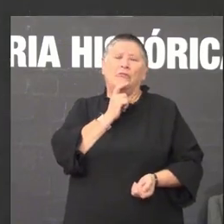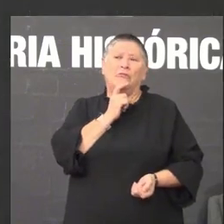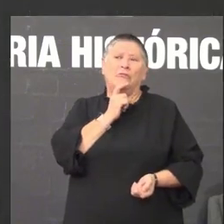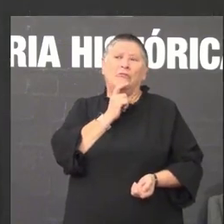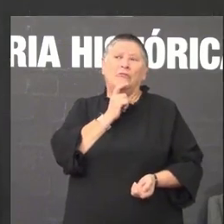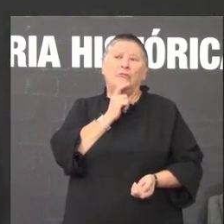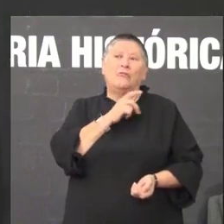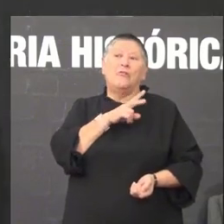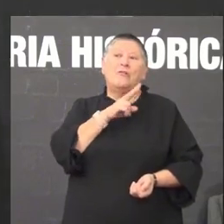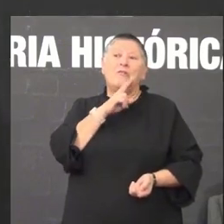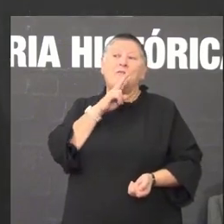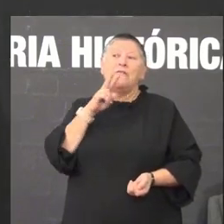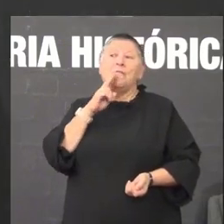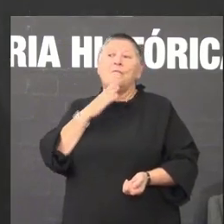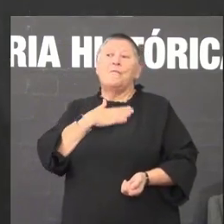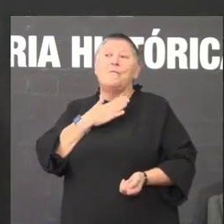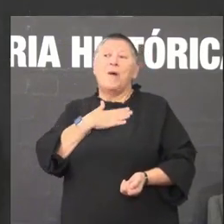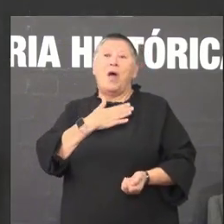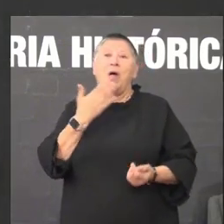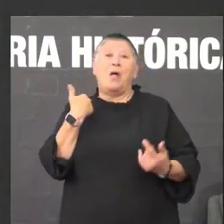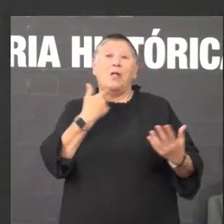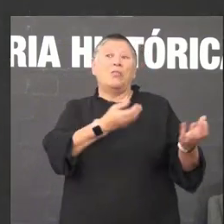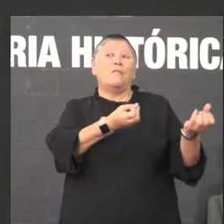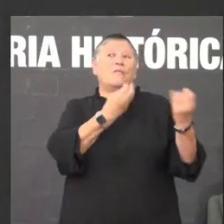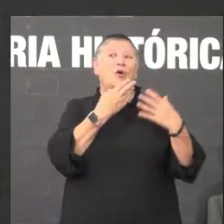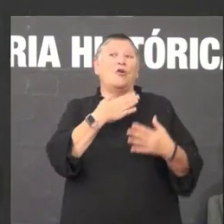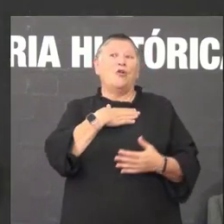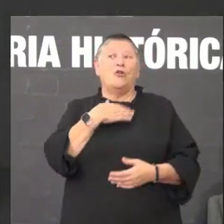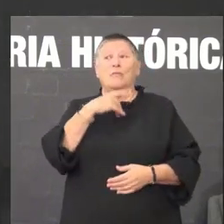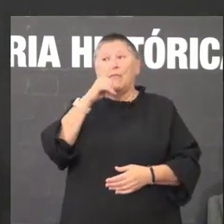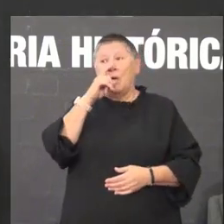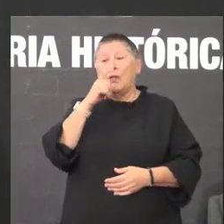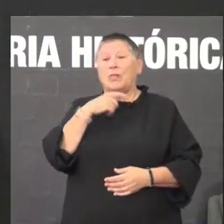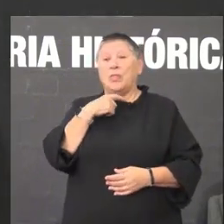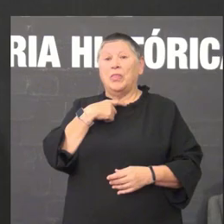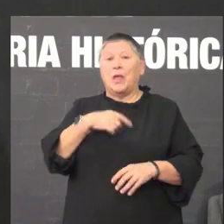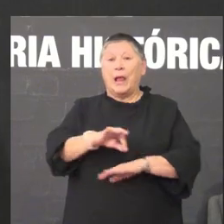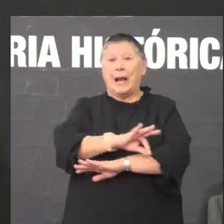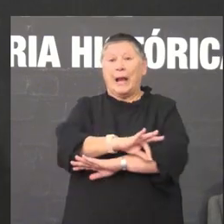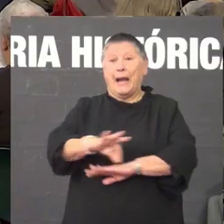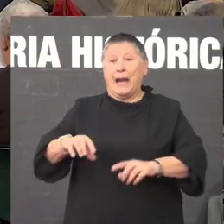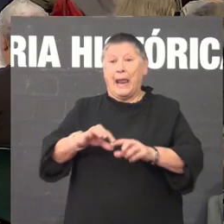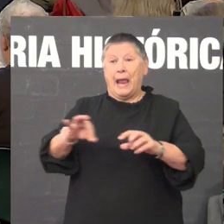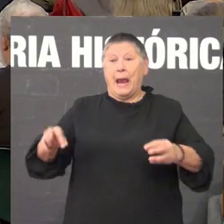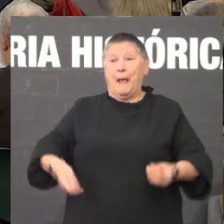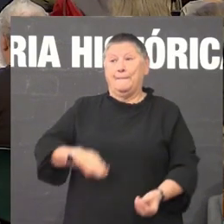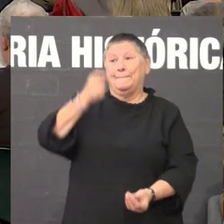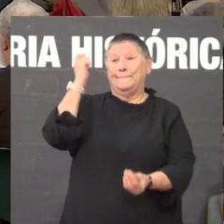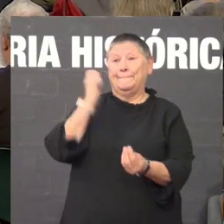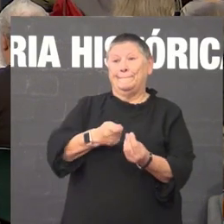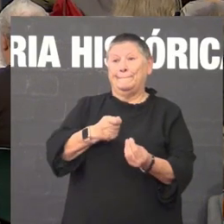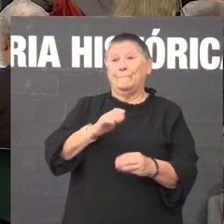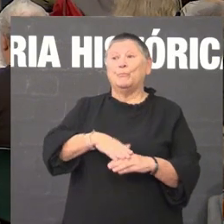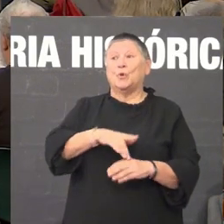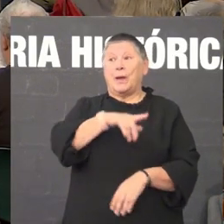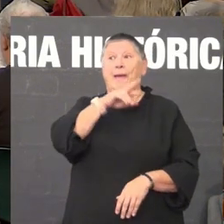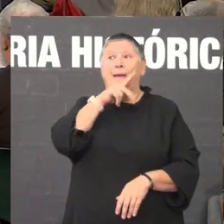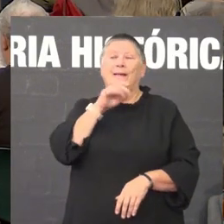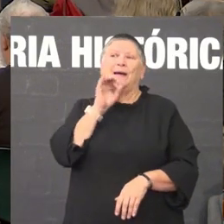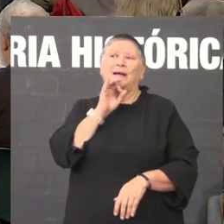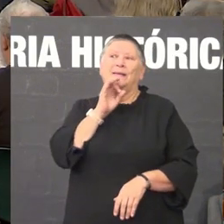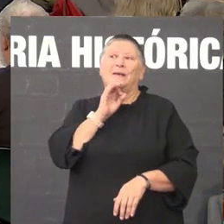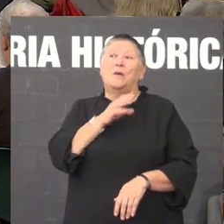miña naia eu lembro-me perfeitamente cando me contou que lle deran coa regra nas mans por falar en galego e contábamo